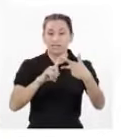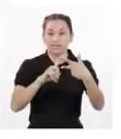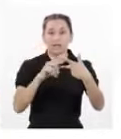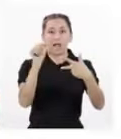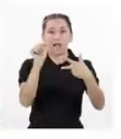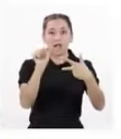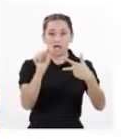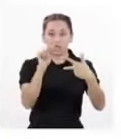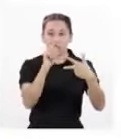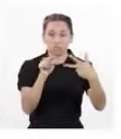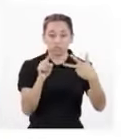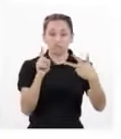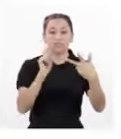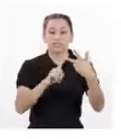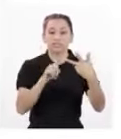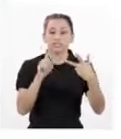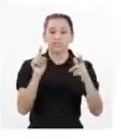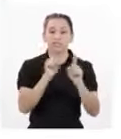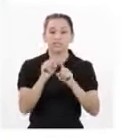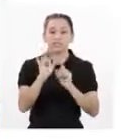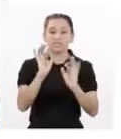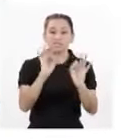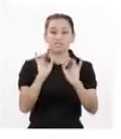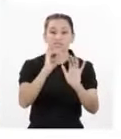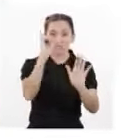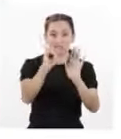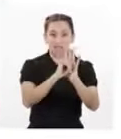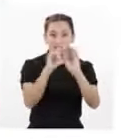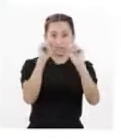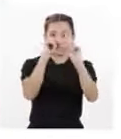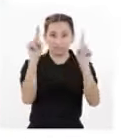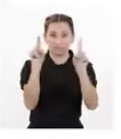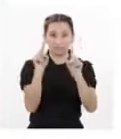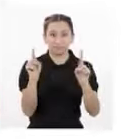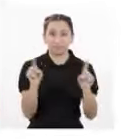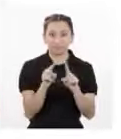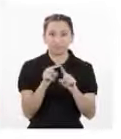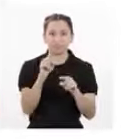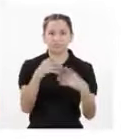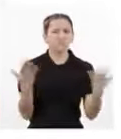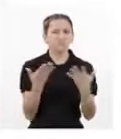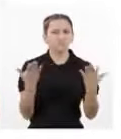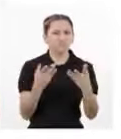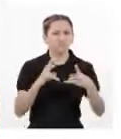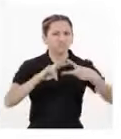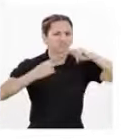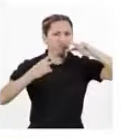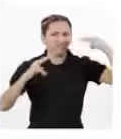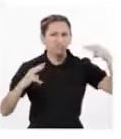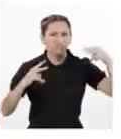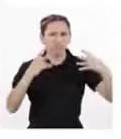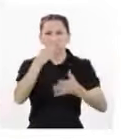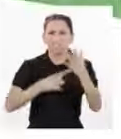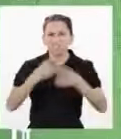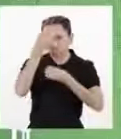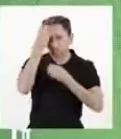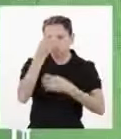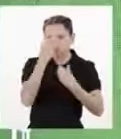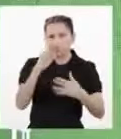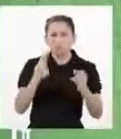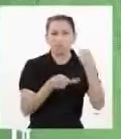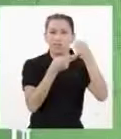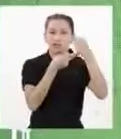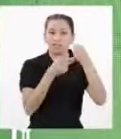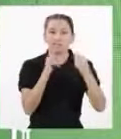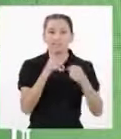grupo fosfato como vemos en la figura ¿Y exactamente dónde están los genes? ¿Qué información guardan? Las células